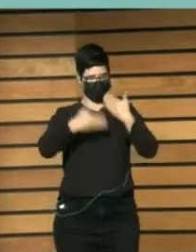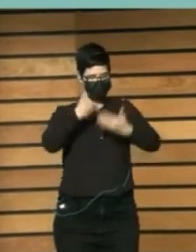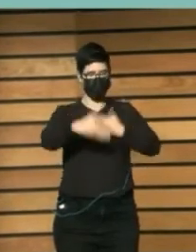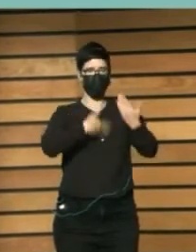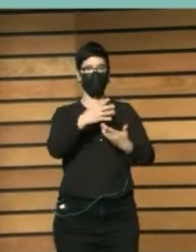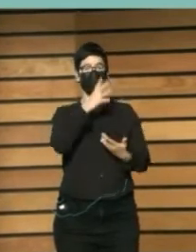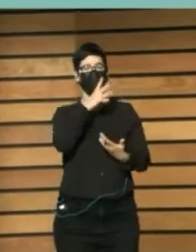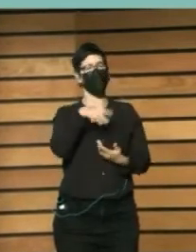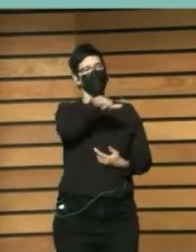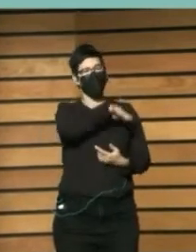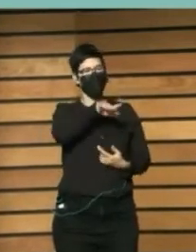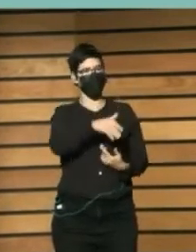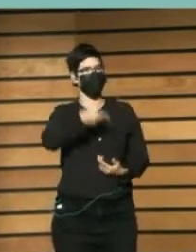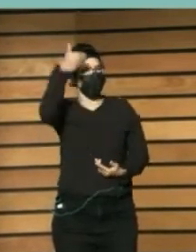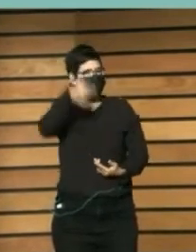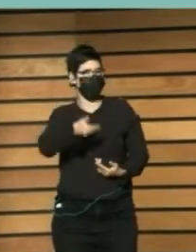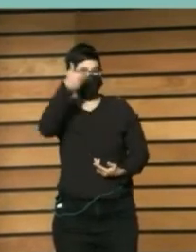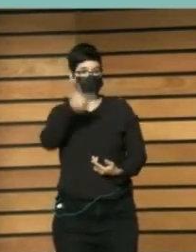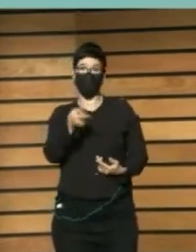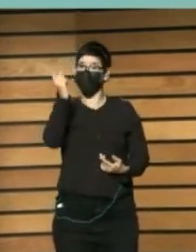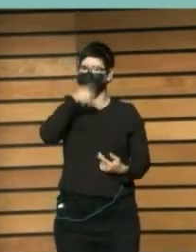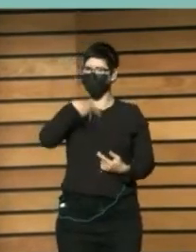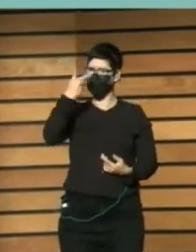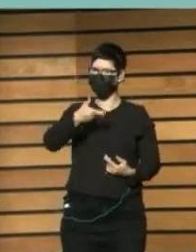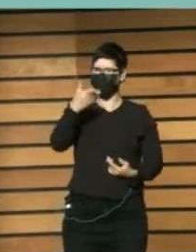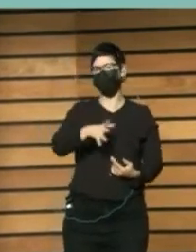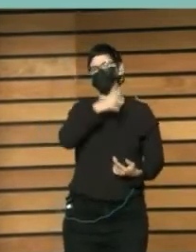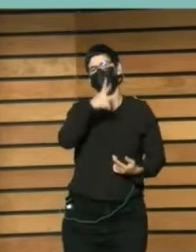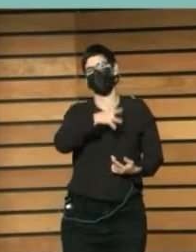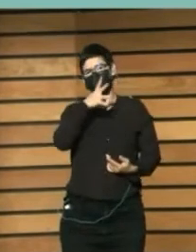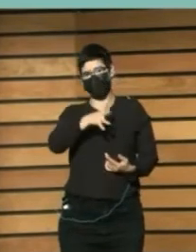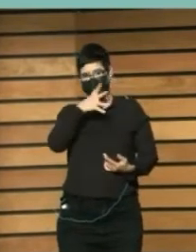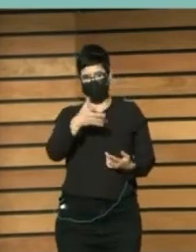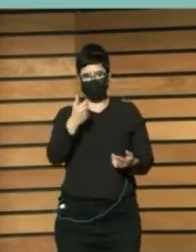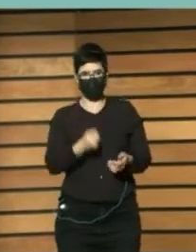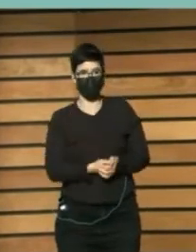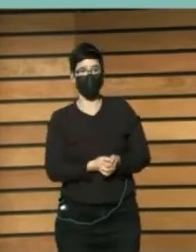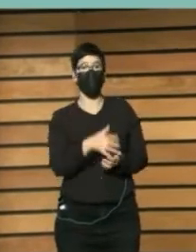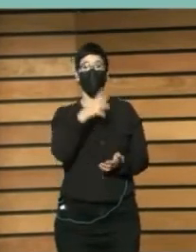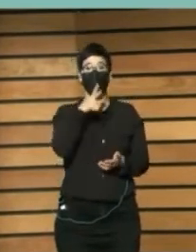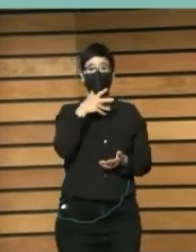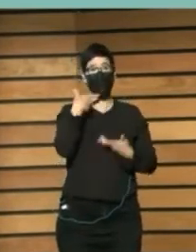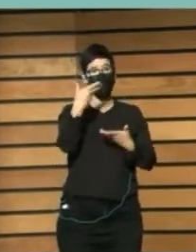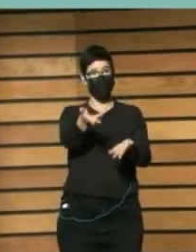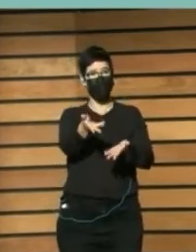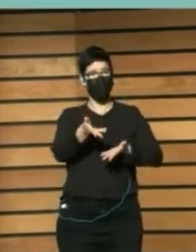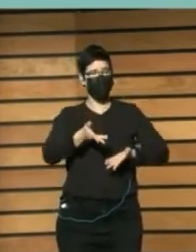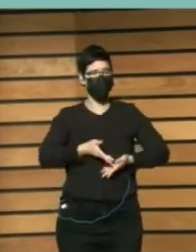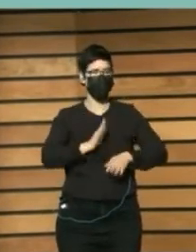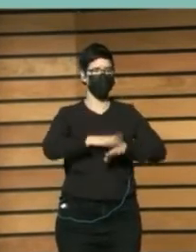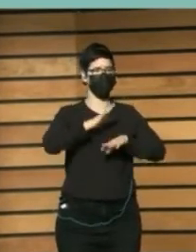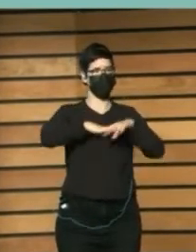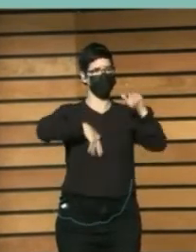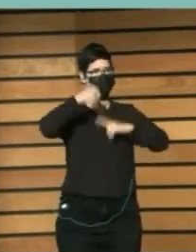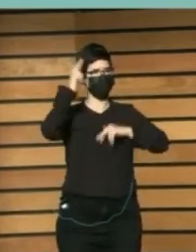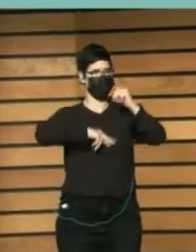Y también Lo son Son importantes Porque Ayudan A construir